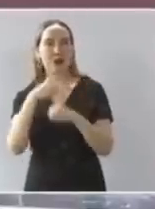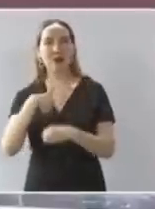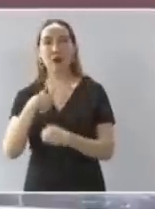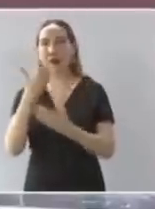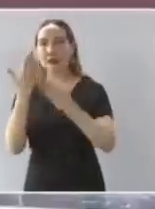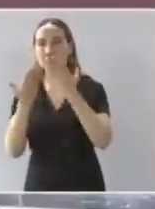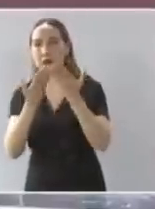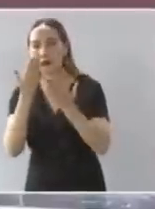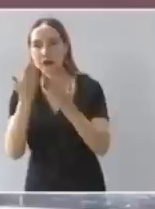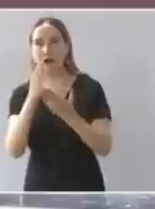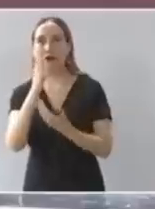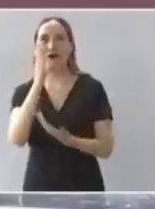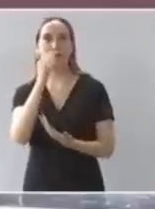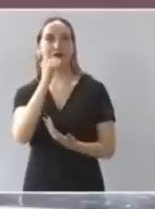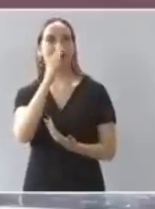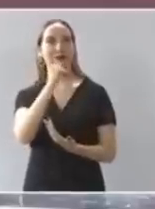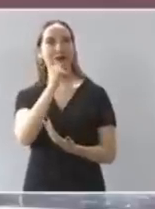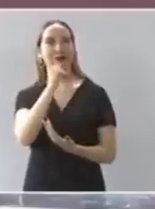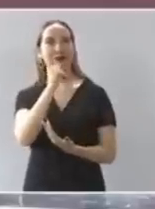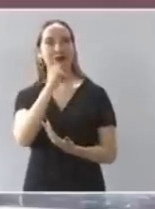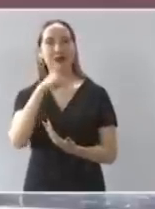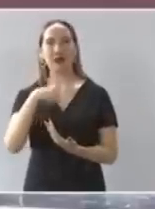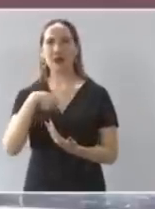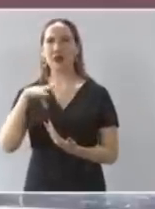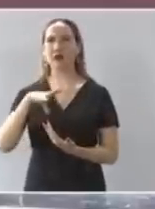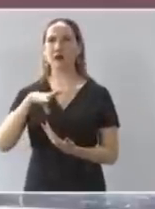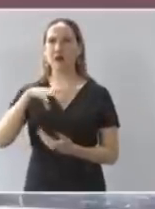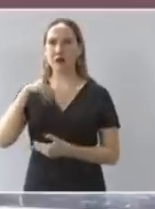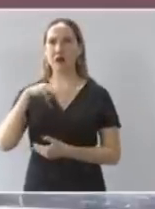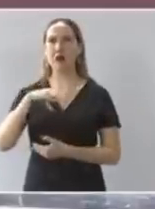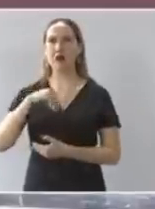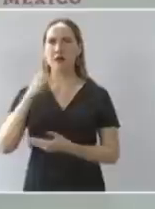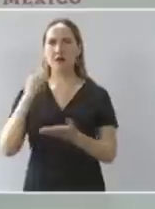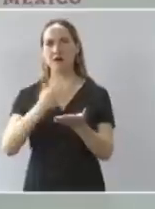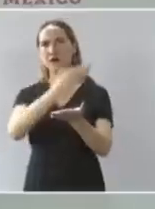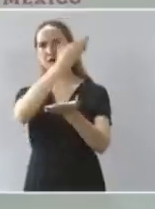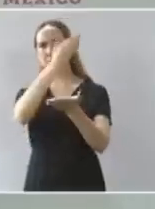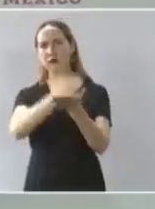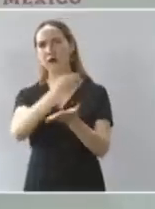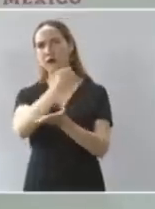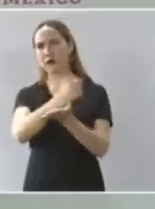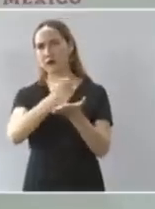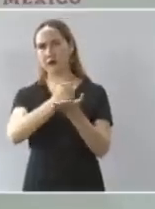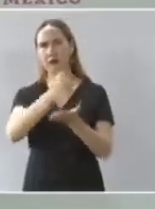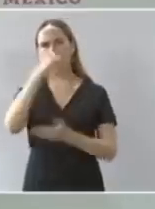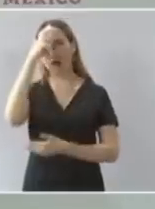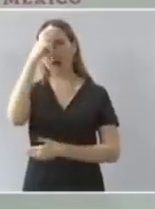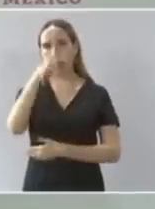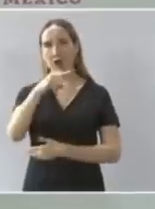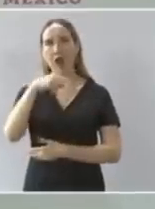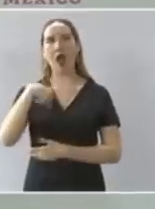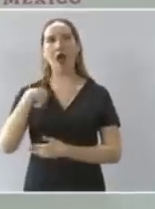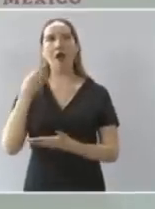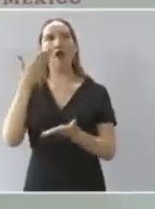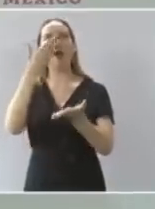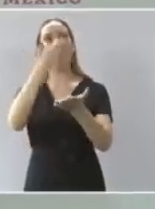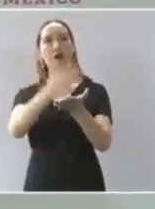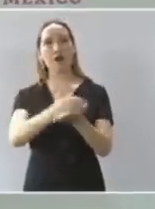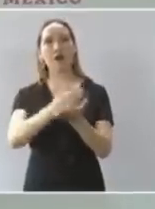y yo me eché a andar y llegué a la Ciudad de México y pude estudiar en la UNAM